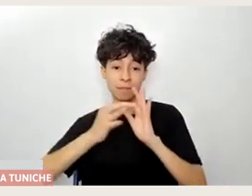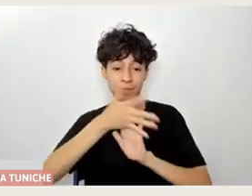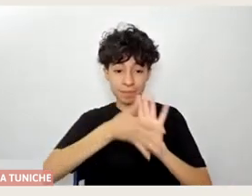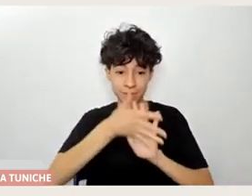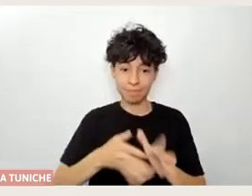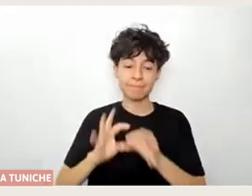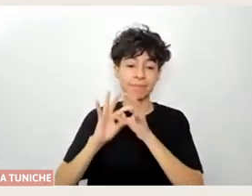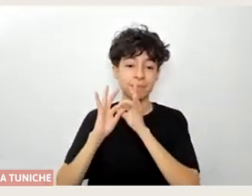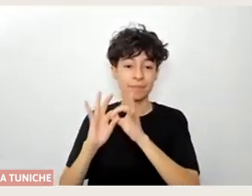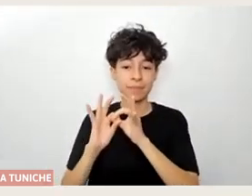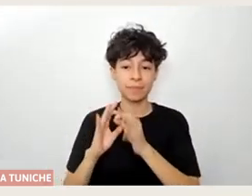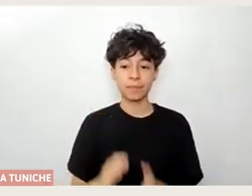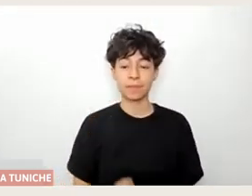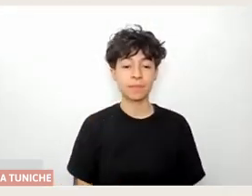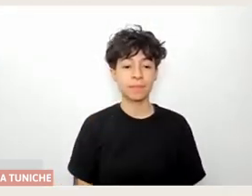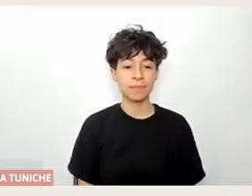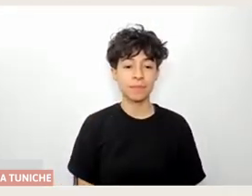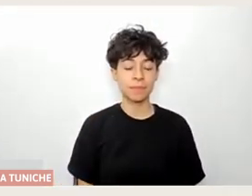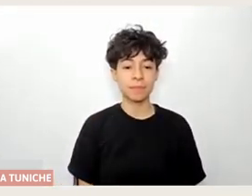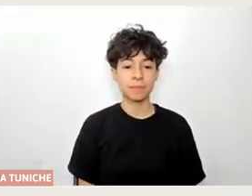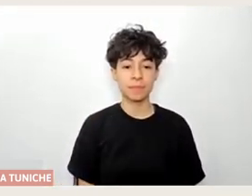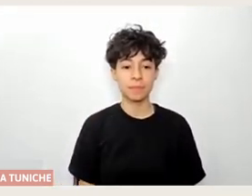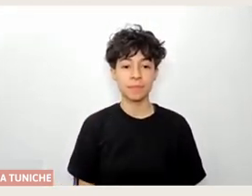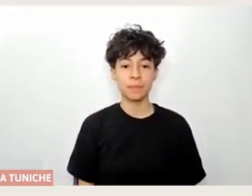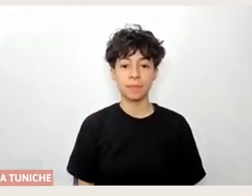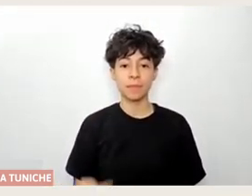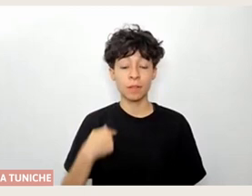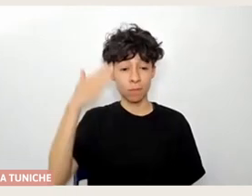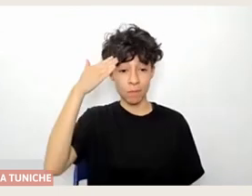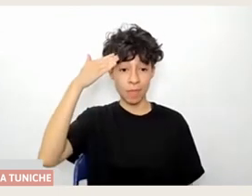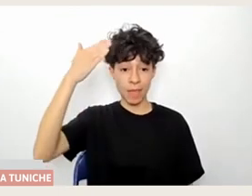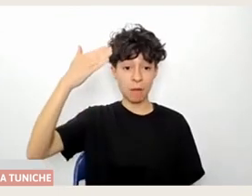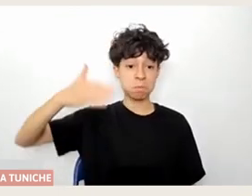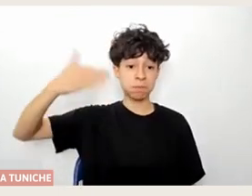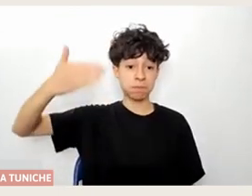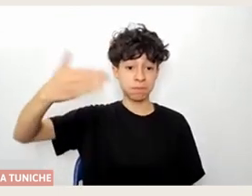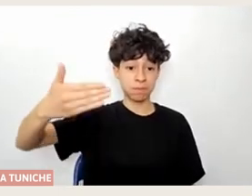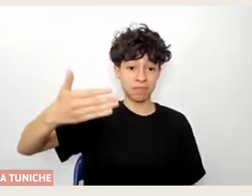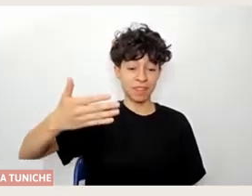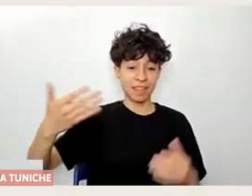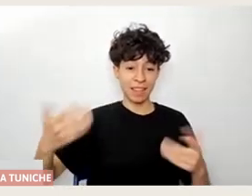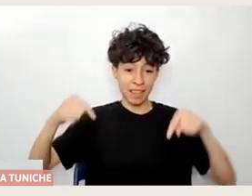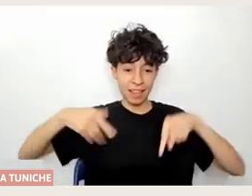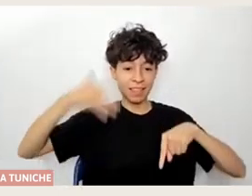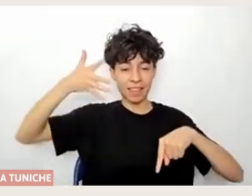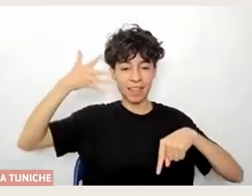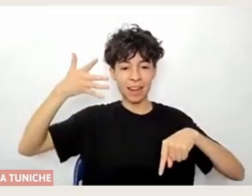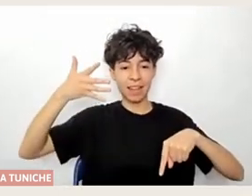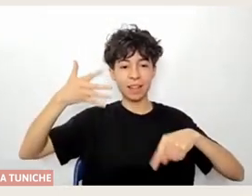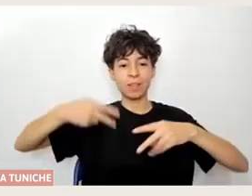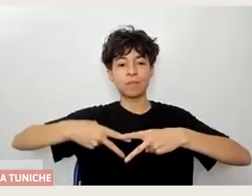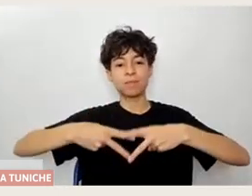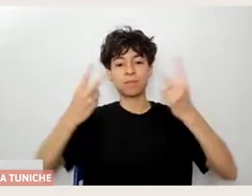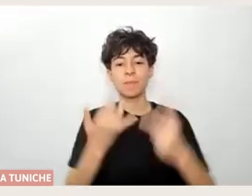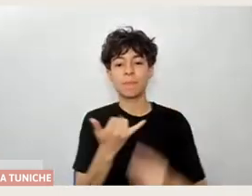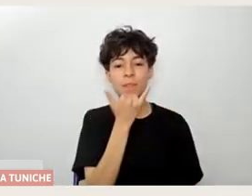intérprete de señas en unos días más el conversatorio va a quedar disponible en el